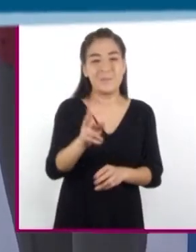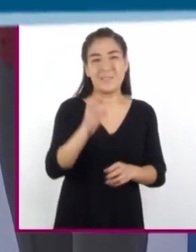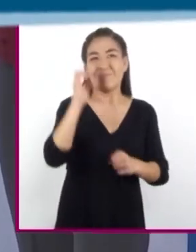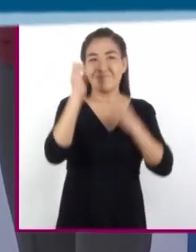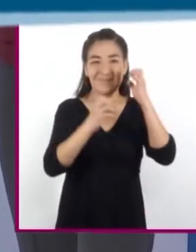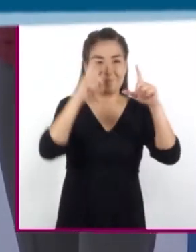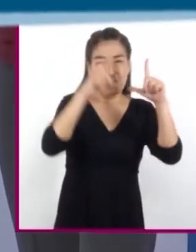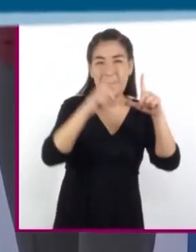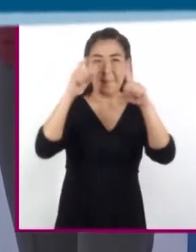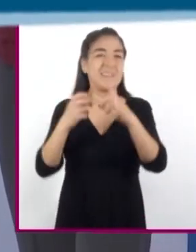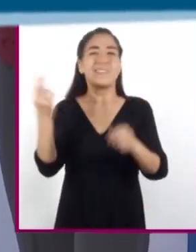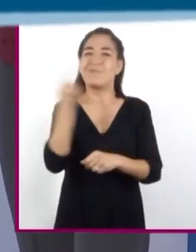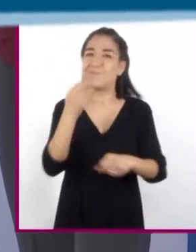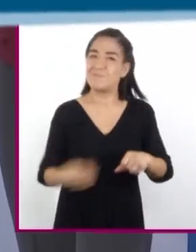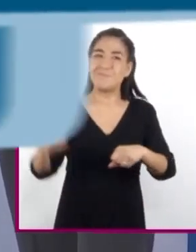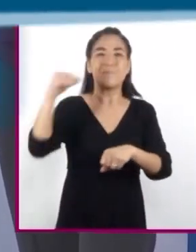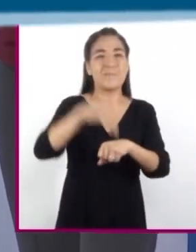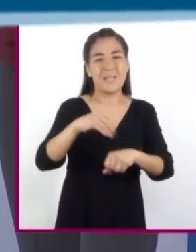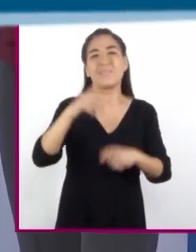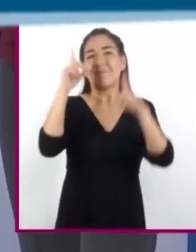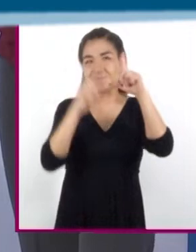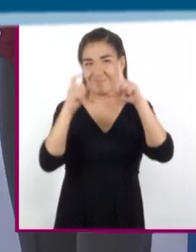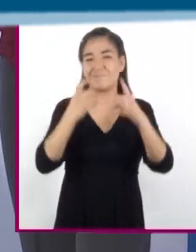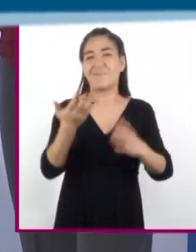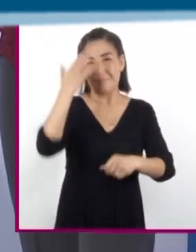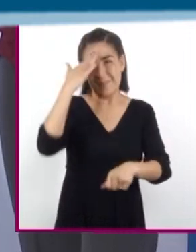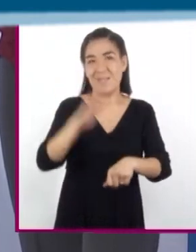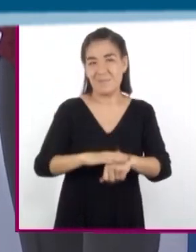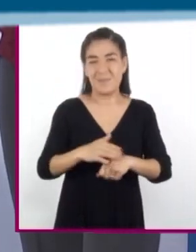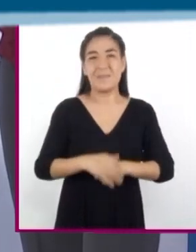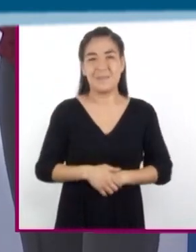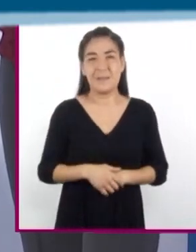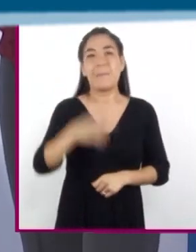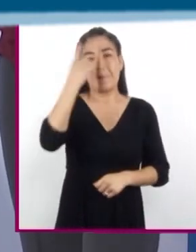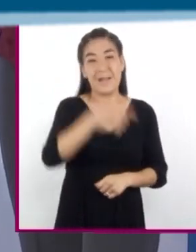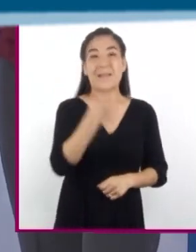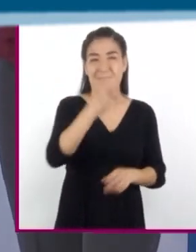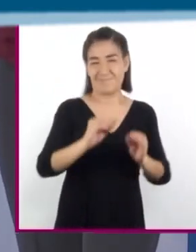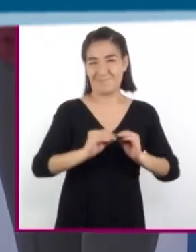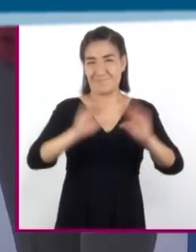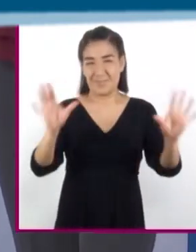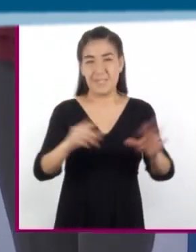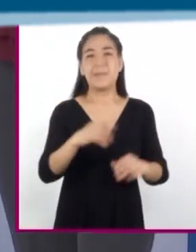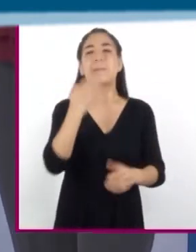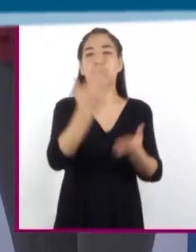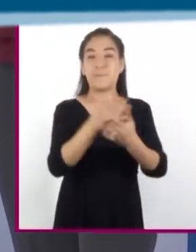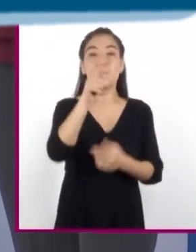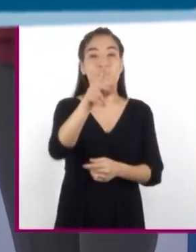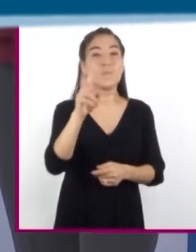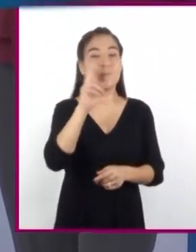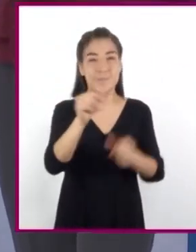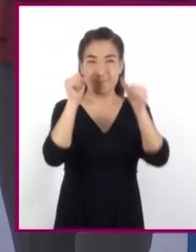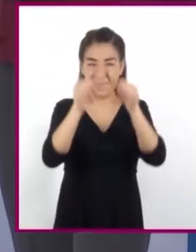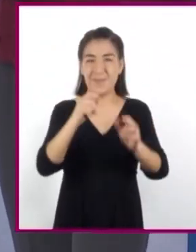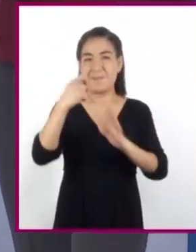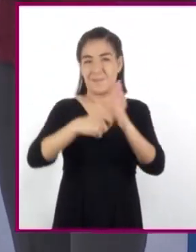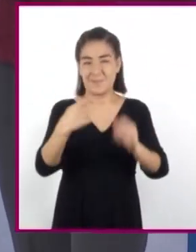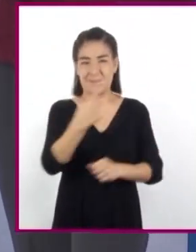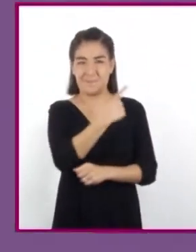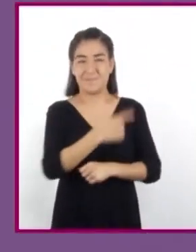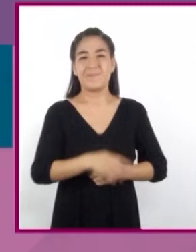de memoria en la cámara fotográfica o no. Para que todo esto quede más claro, les pido que presten atención al siguiente video.